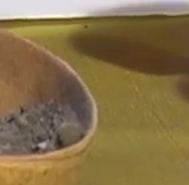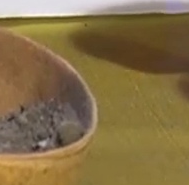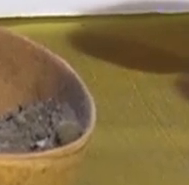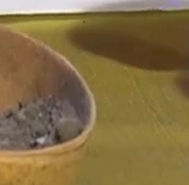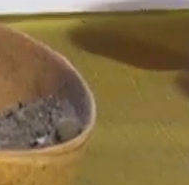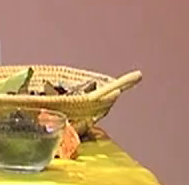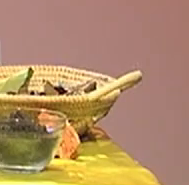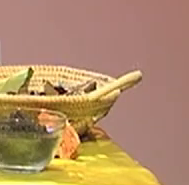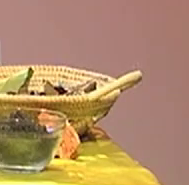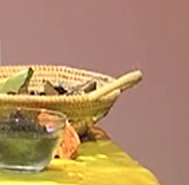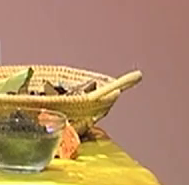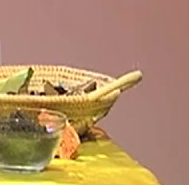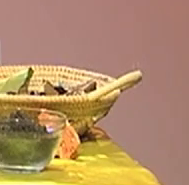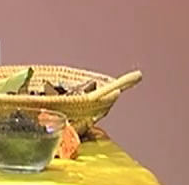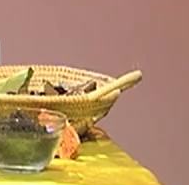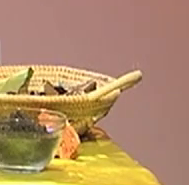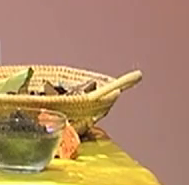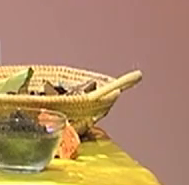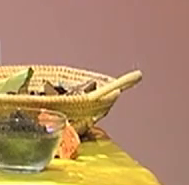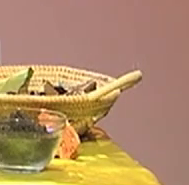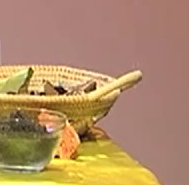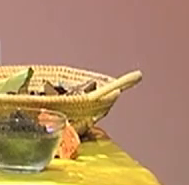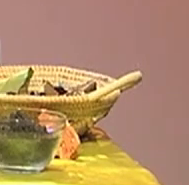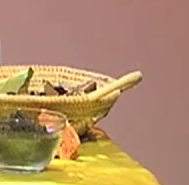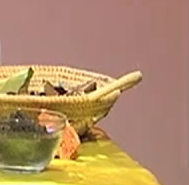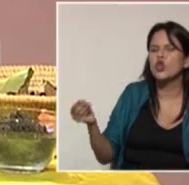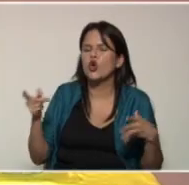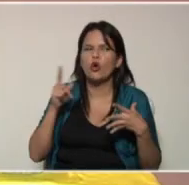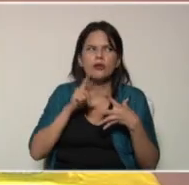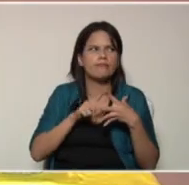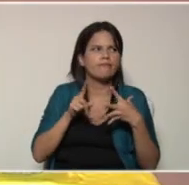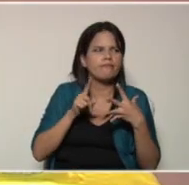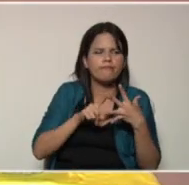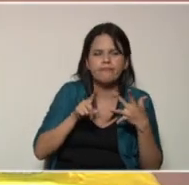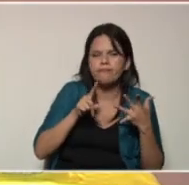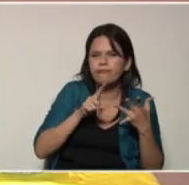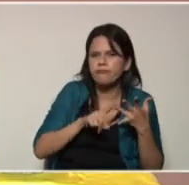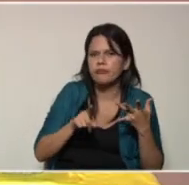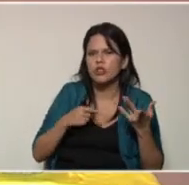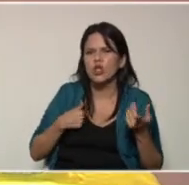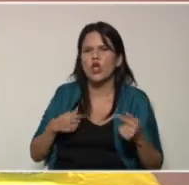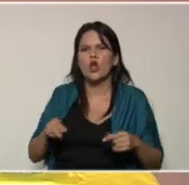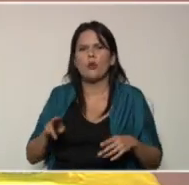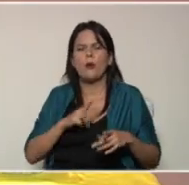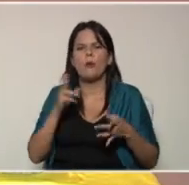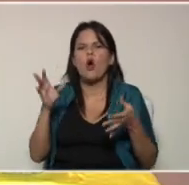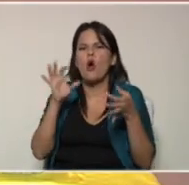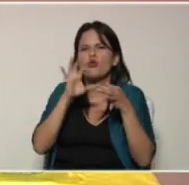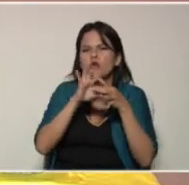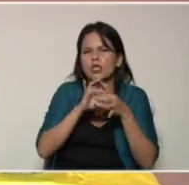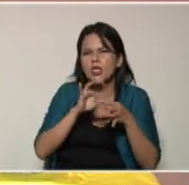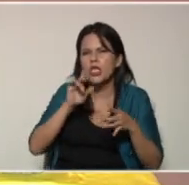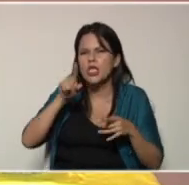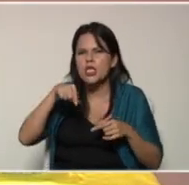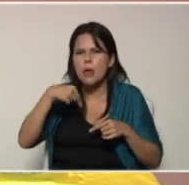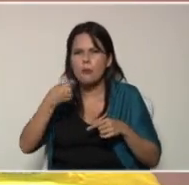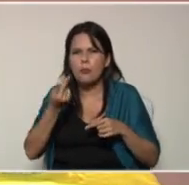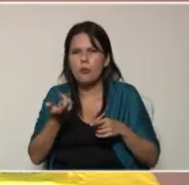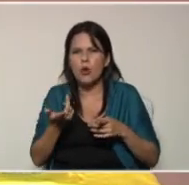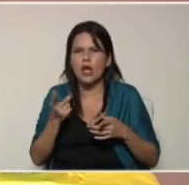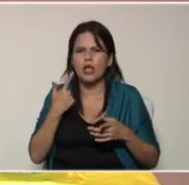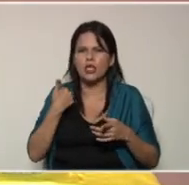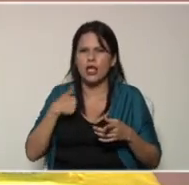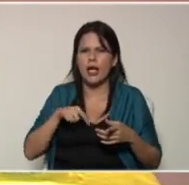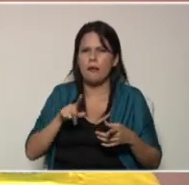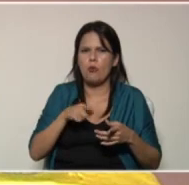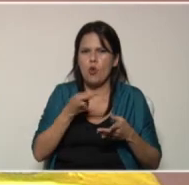ajá todos esos materiales los vamos a unir y cuando tengamos una